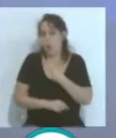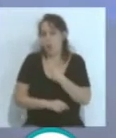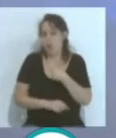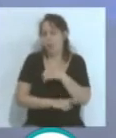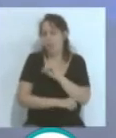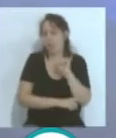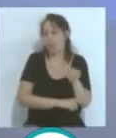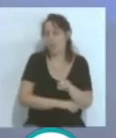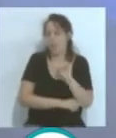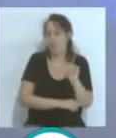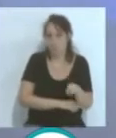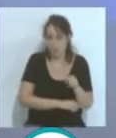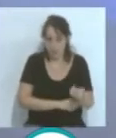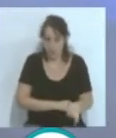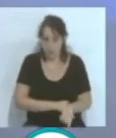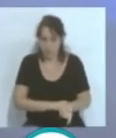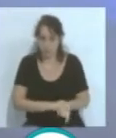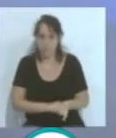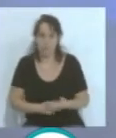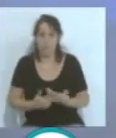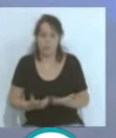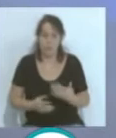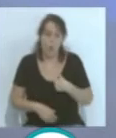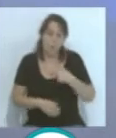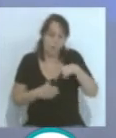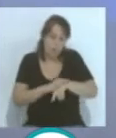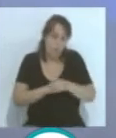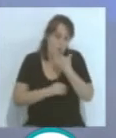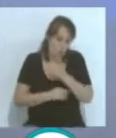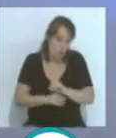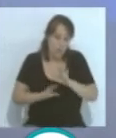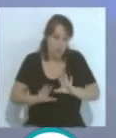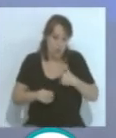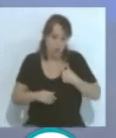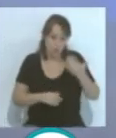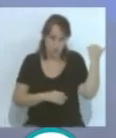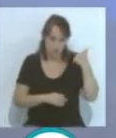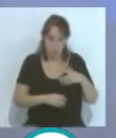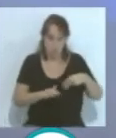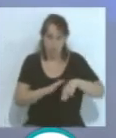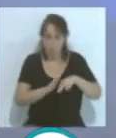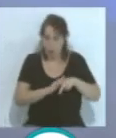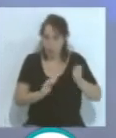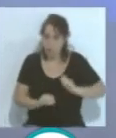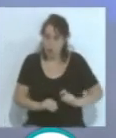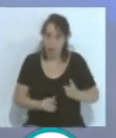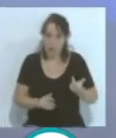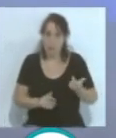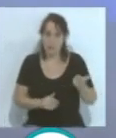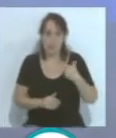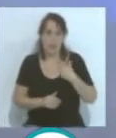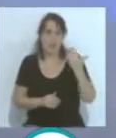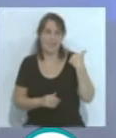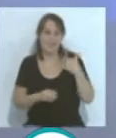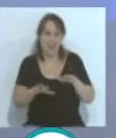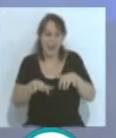el tema en profundidad, pero como futbolista que he sido, hay cosas que a mí no me gustaba estar en